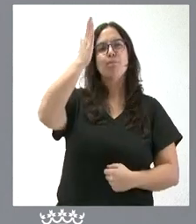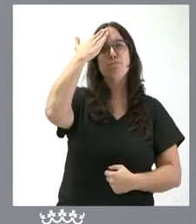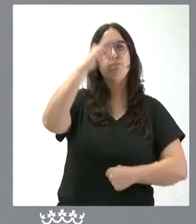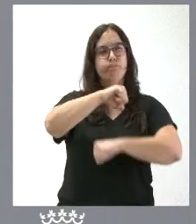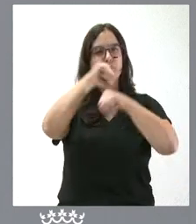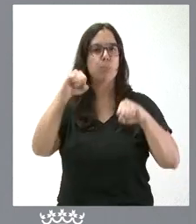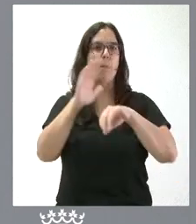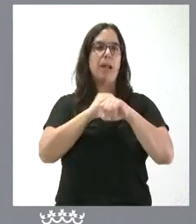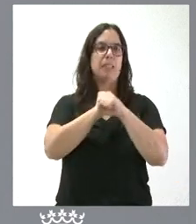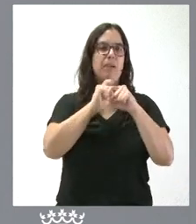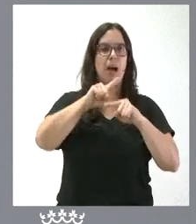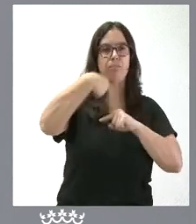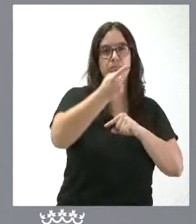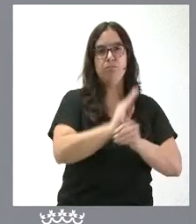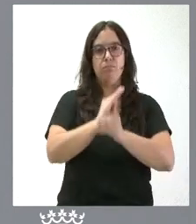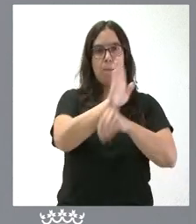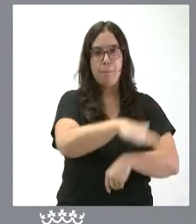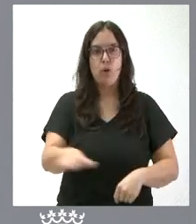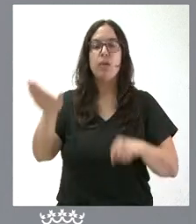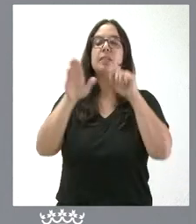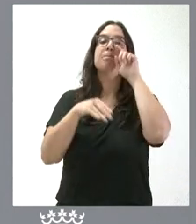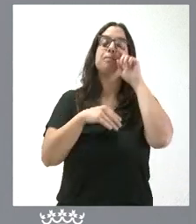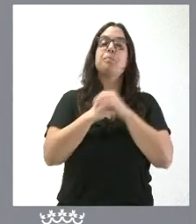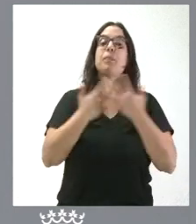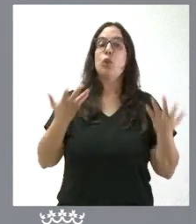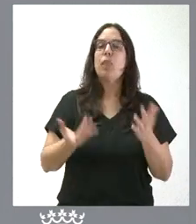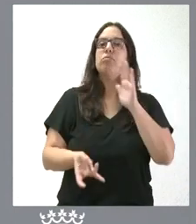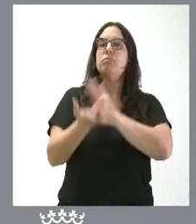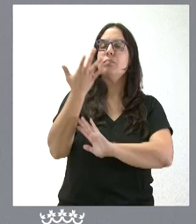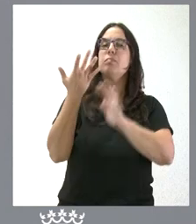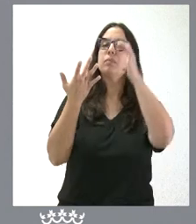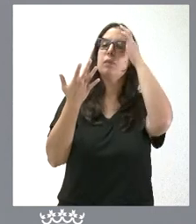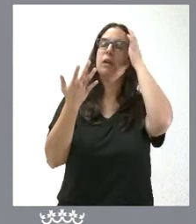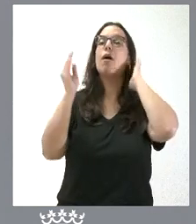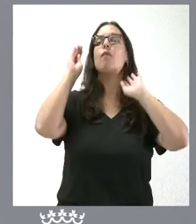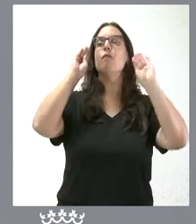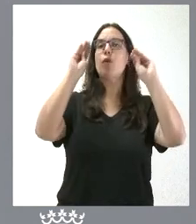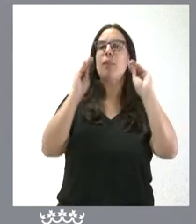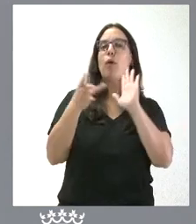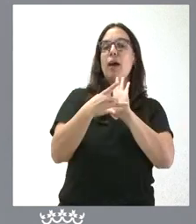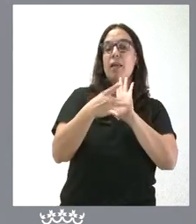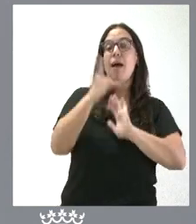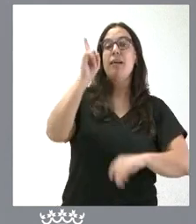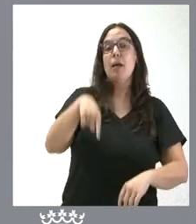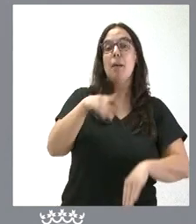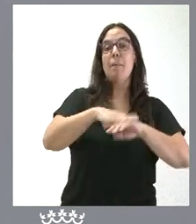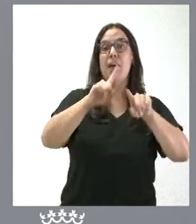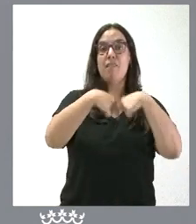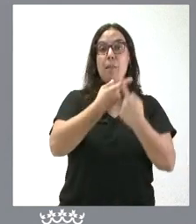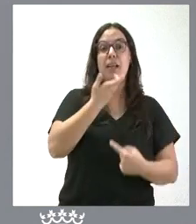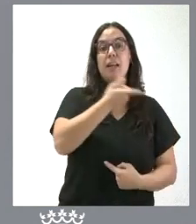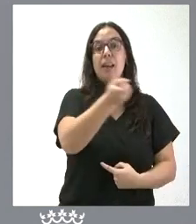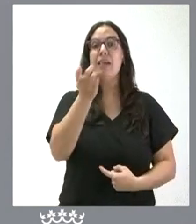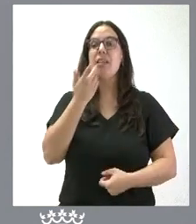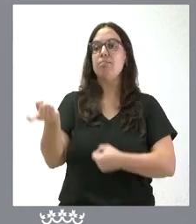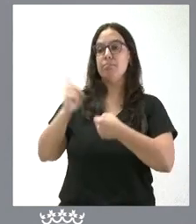con menores. Con este decreto, la Junta articula una formación de calidad, ofrece una garantía a las familias para que en el desarrollo de actividades de ocio